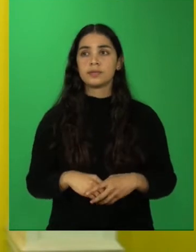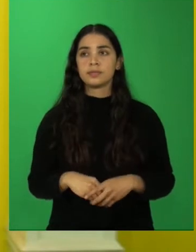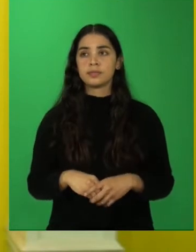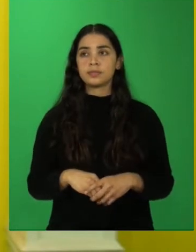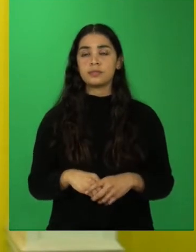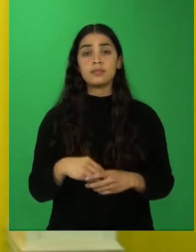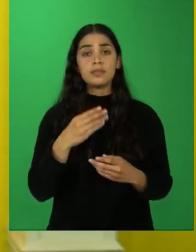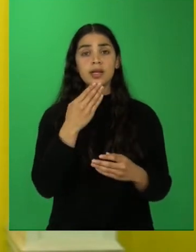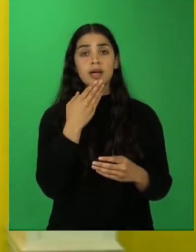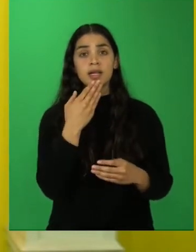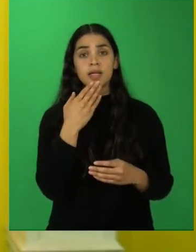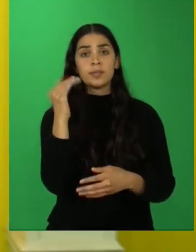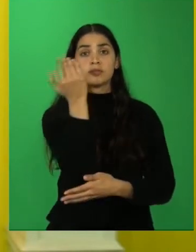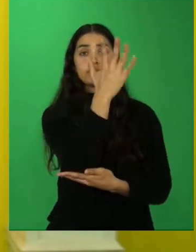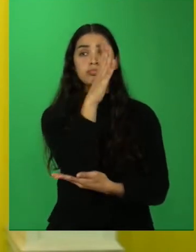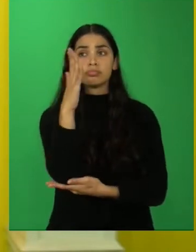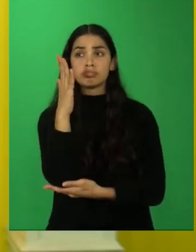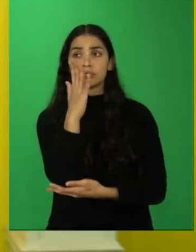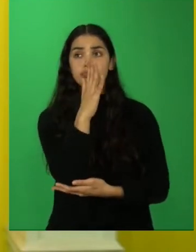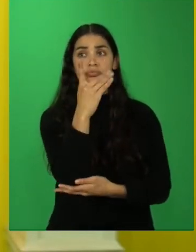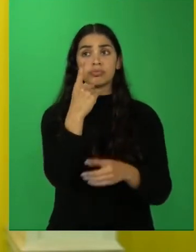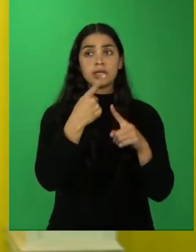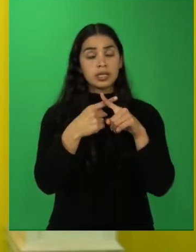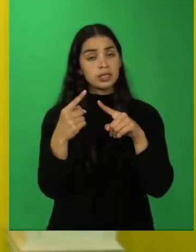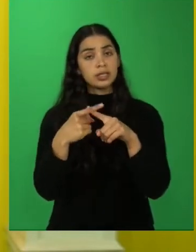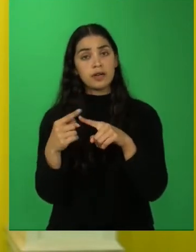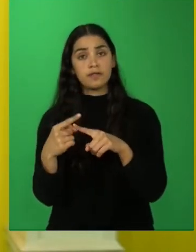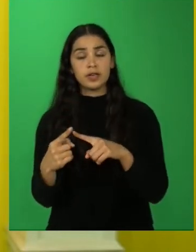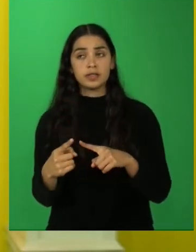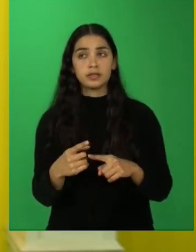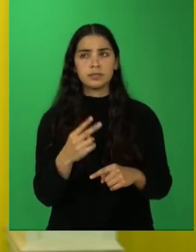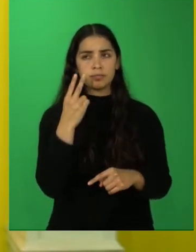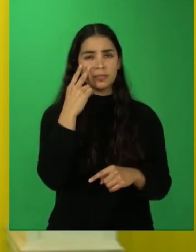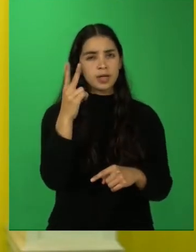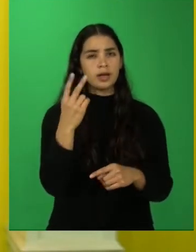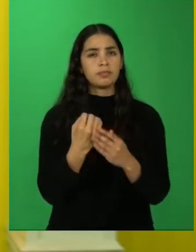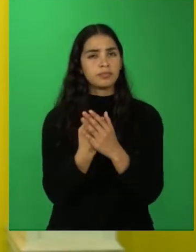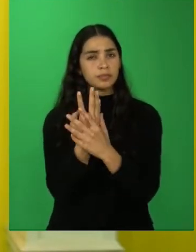cactáceas, el fenómeno del desierto florido y las añañucas.